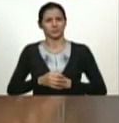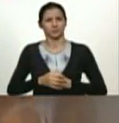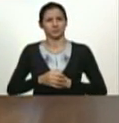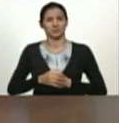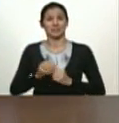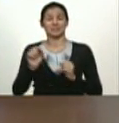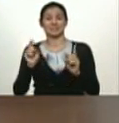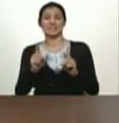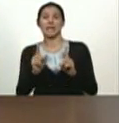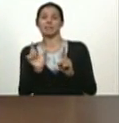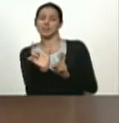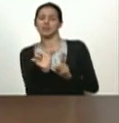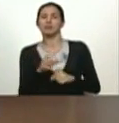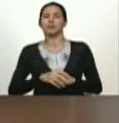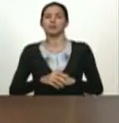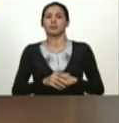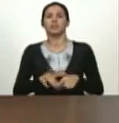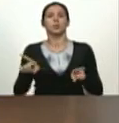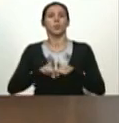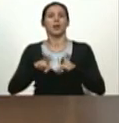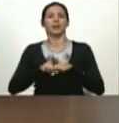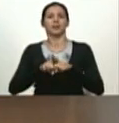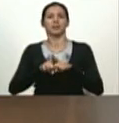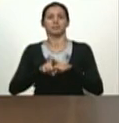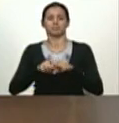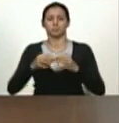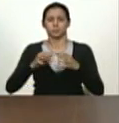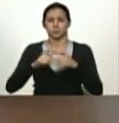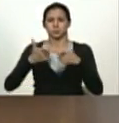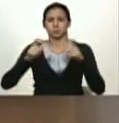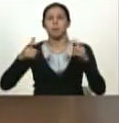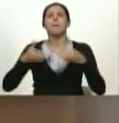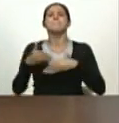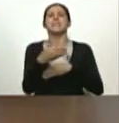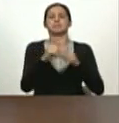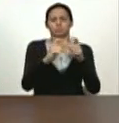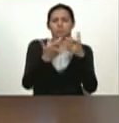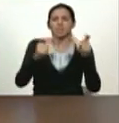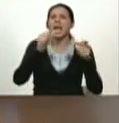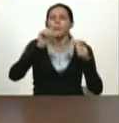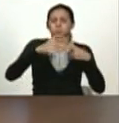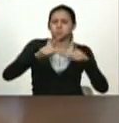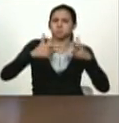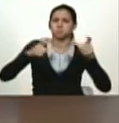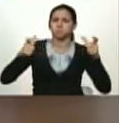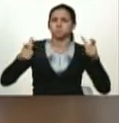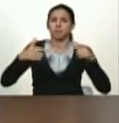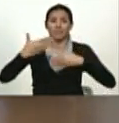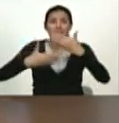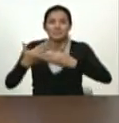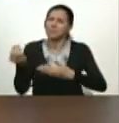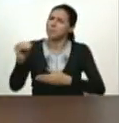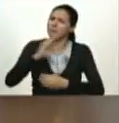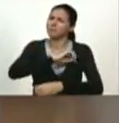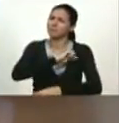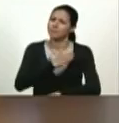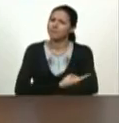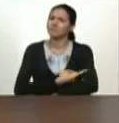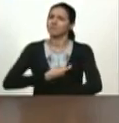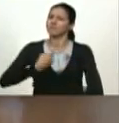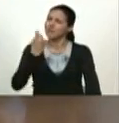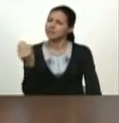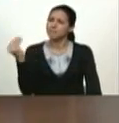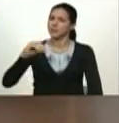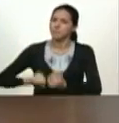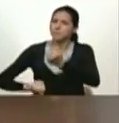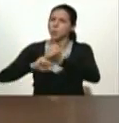pero además la acuicultura el desarrollo bueno ya eso ha avanzado bastante lo que hay que potenciarlo invertir